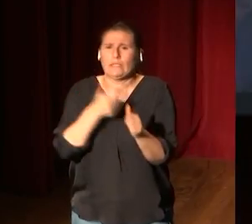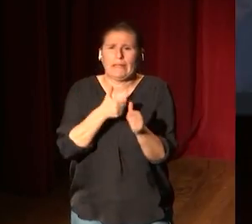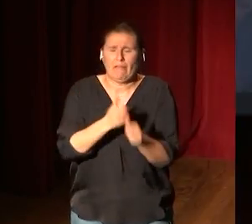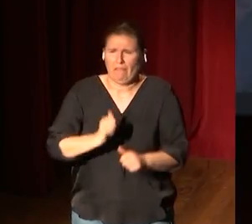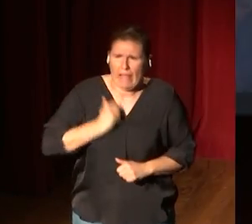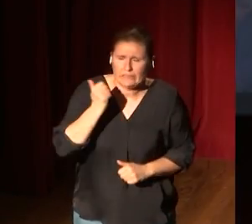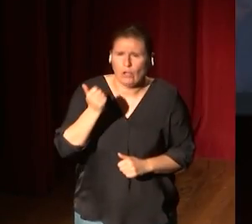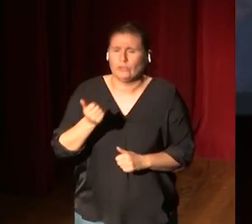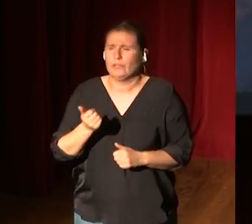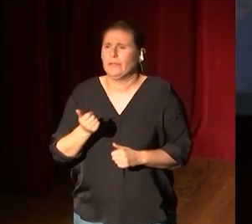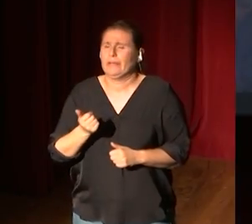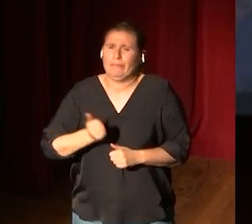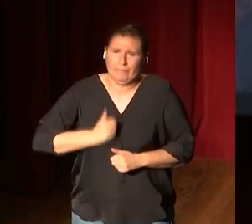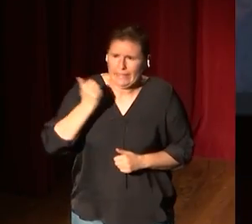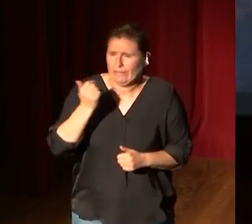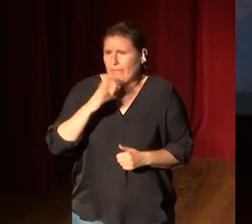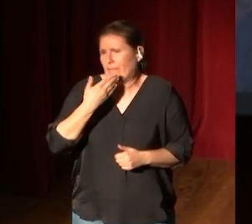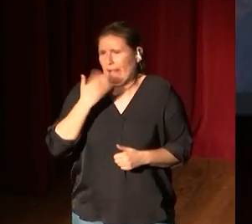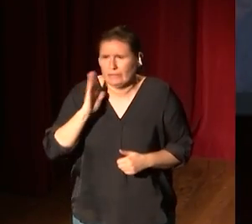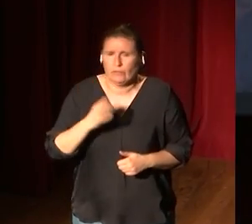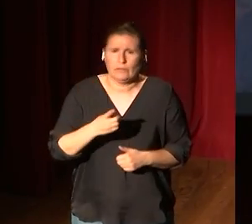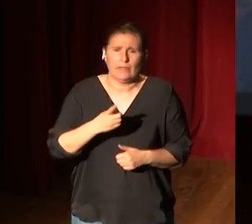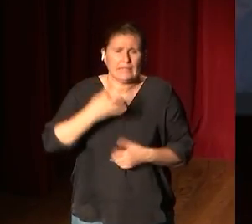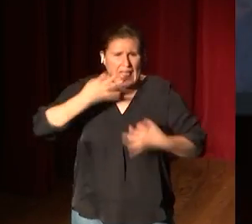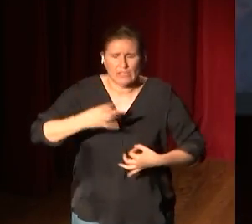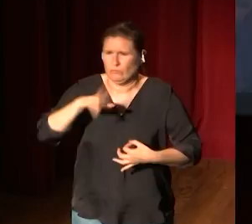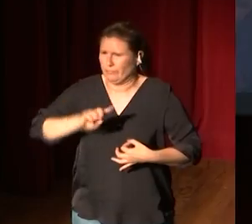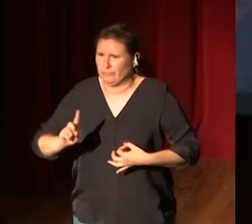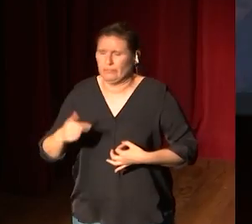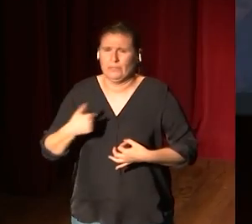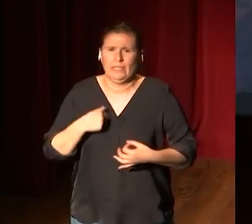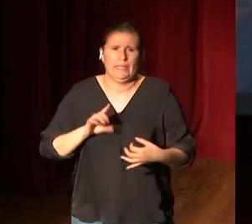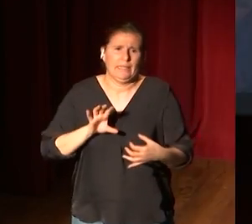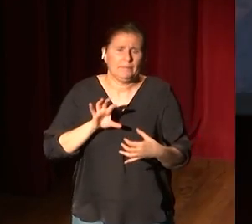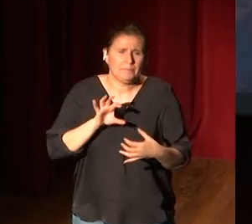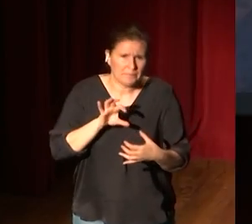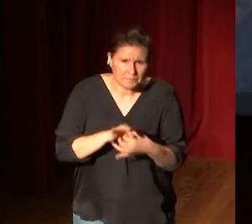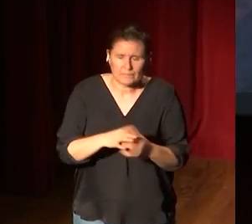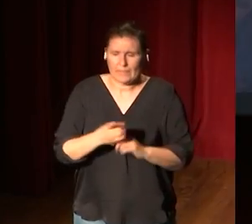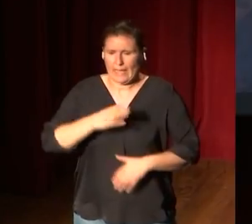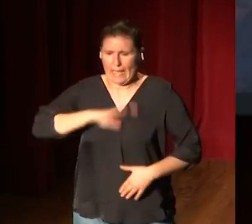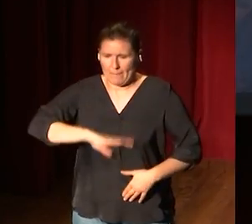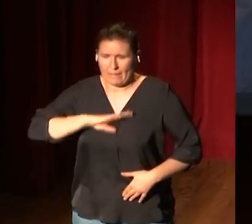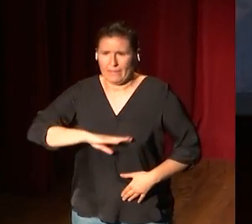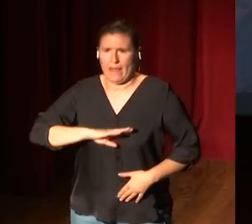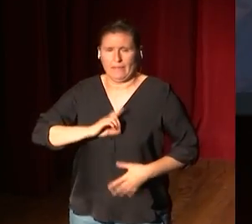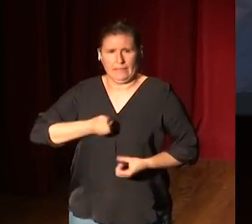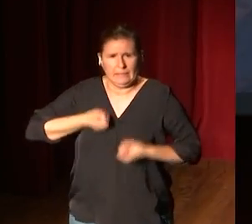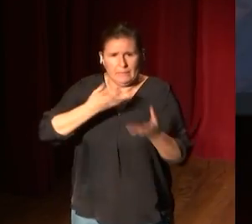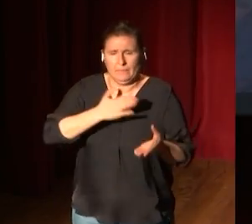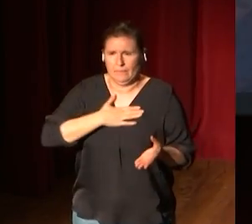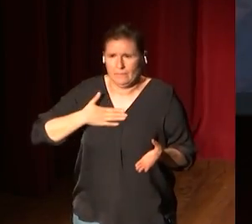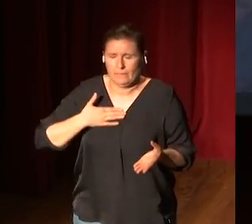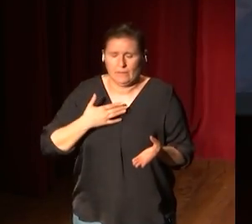falsos, que eran fake, que no eran servidores reales, que el engagement, es decir, la capacidad de transmitir nuestro